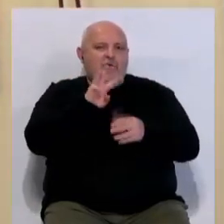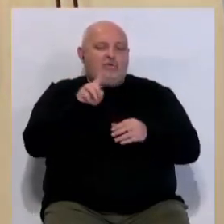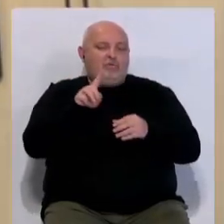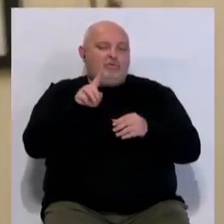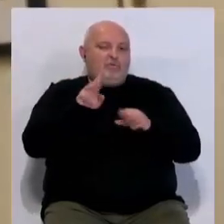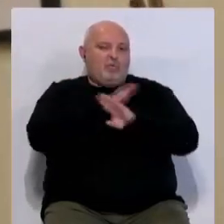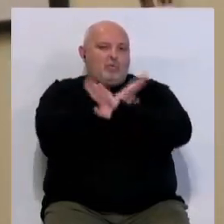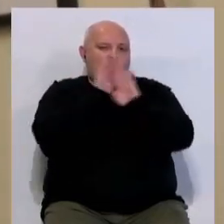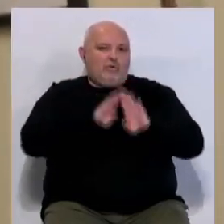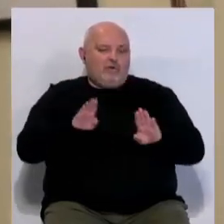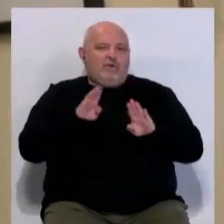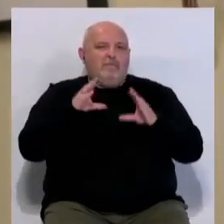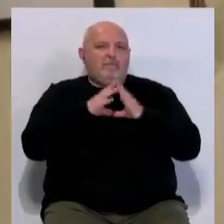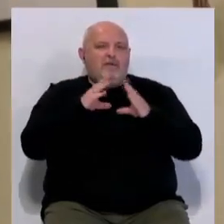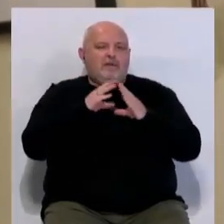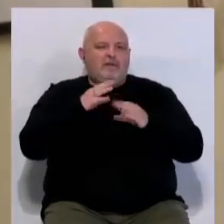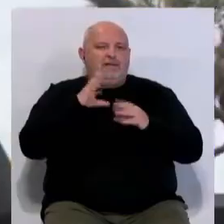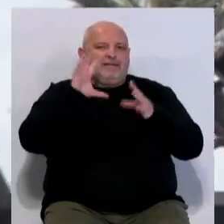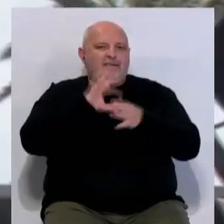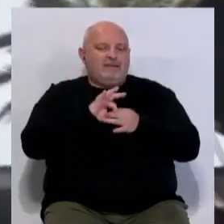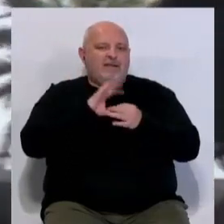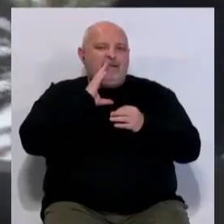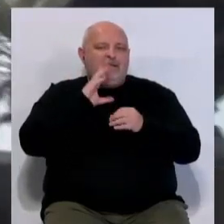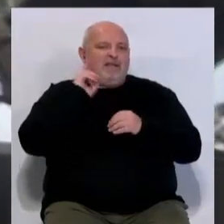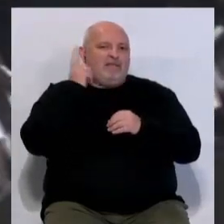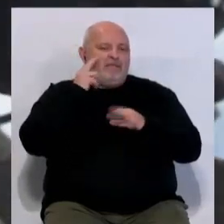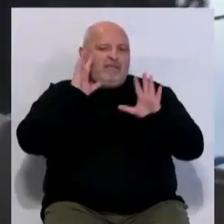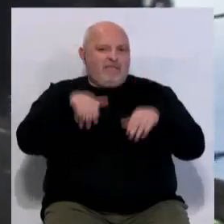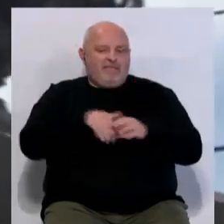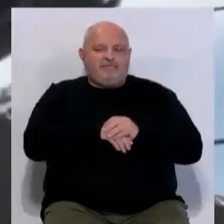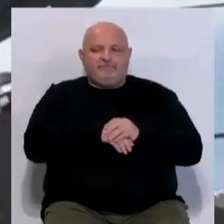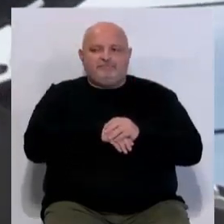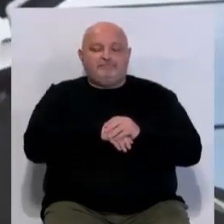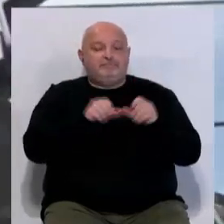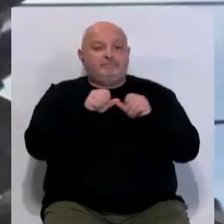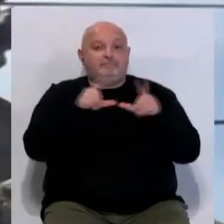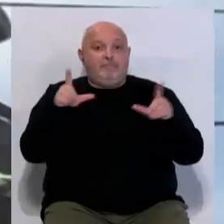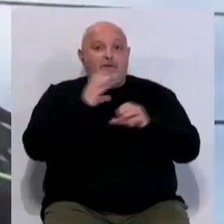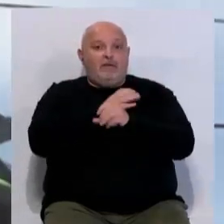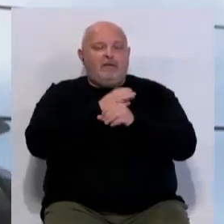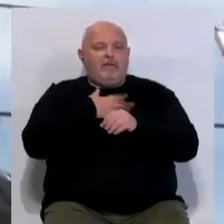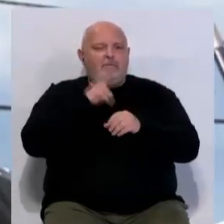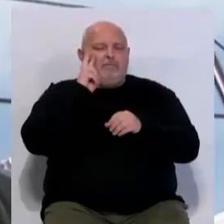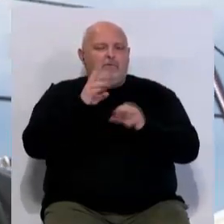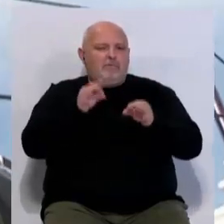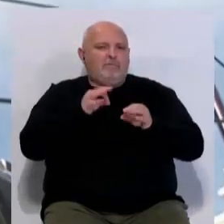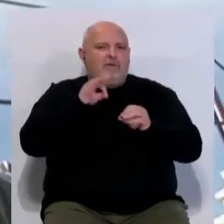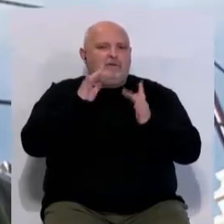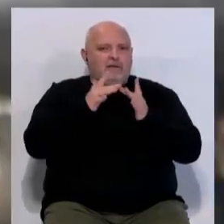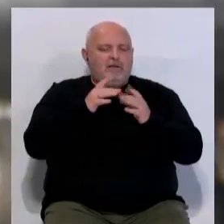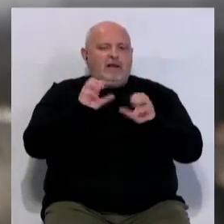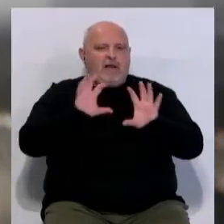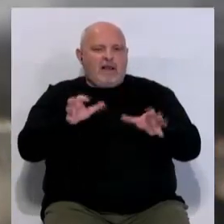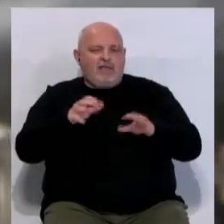cuando tendrá lugar también la misa pontifical en la Catedral de Cádiz. La retransmisión de Onda Cádiz podrá seguirse a través de TDT,